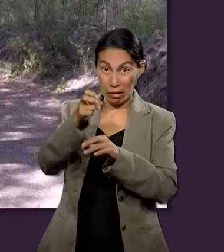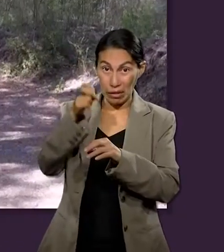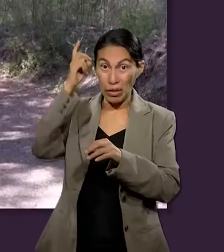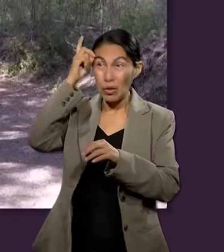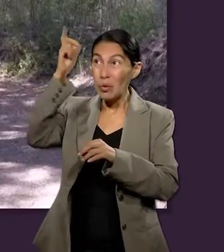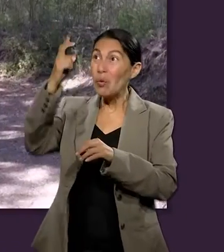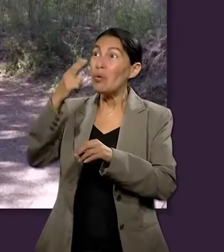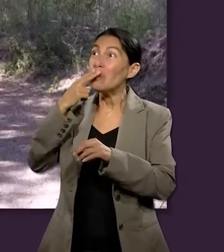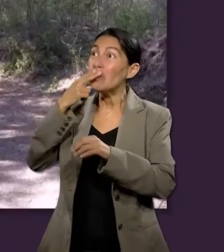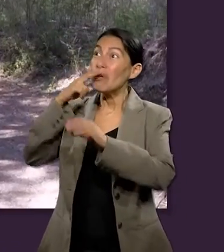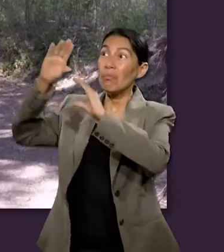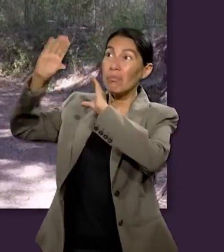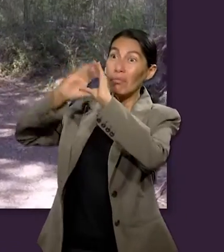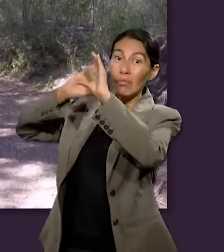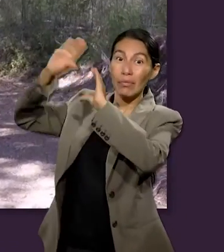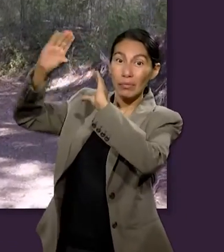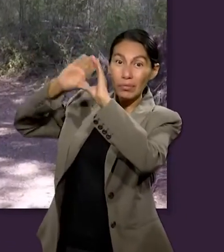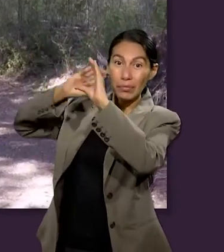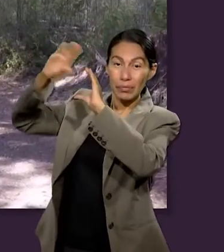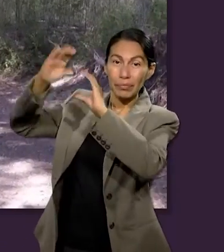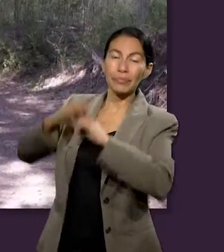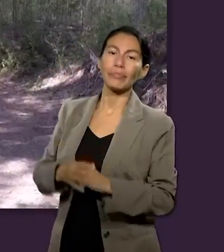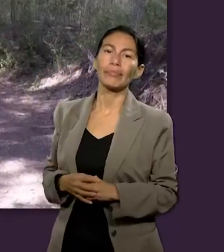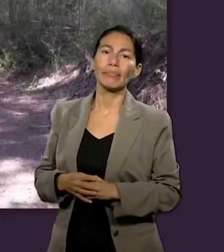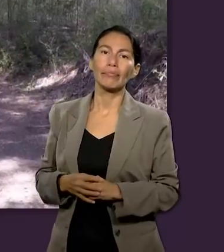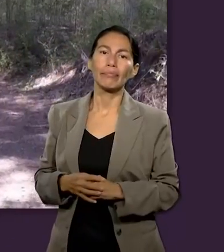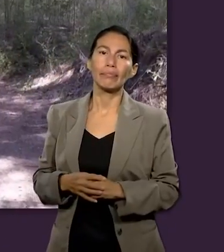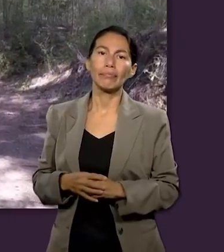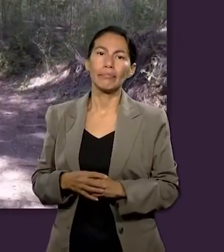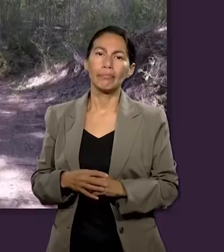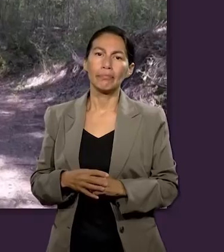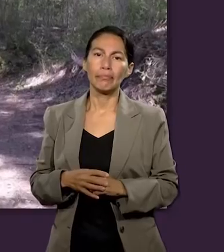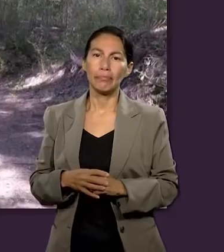Es el medio que el Señor utiliza para comunicarse con nosotros.